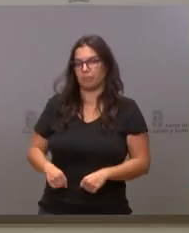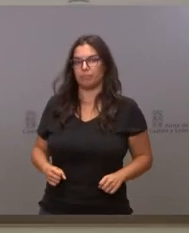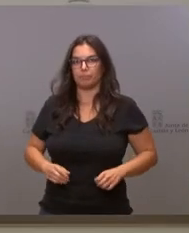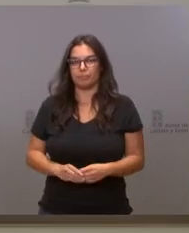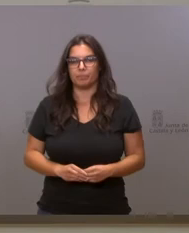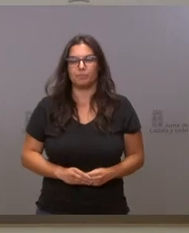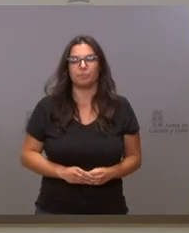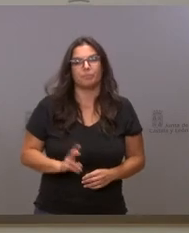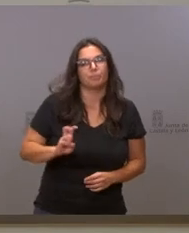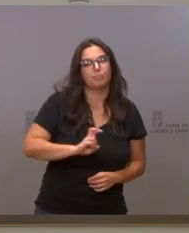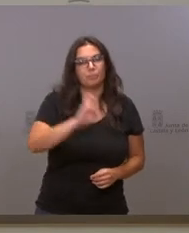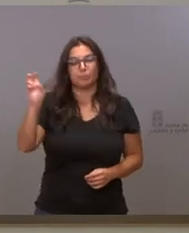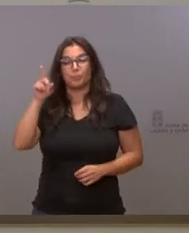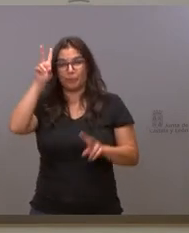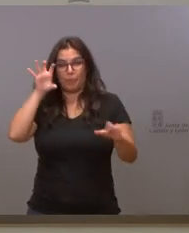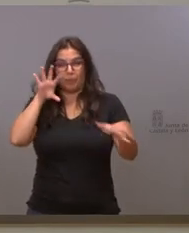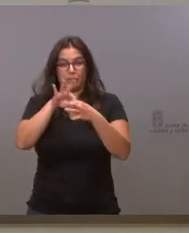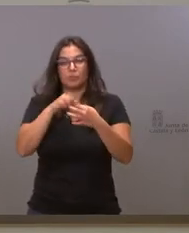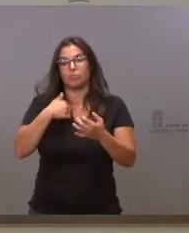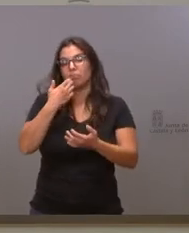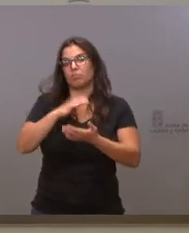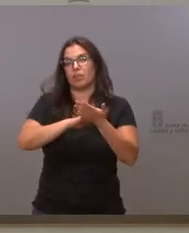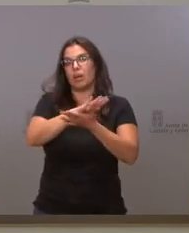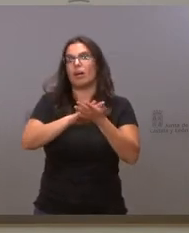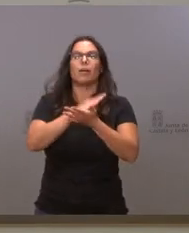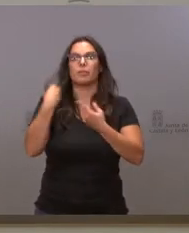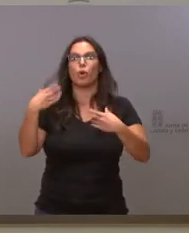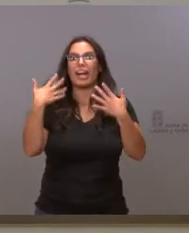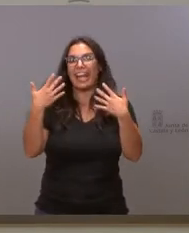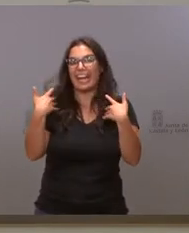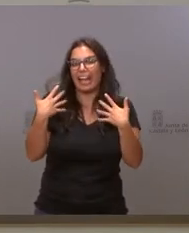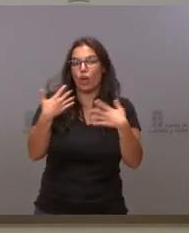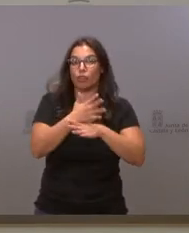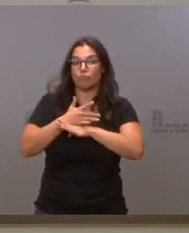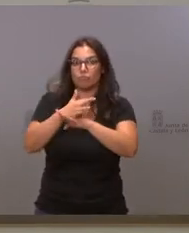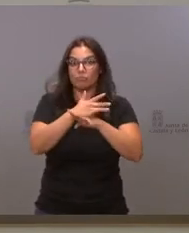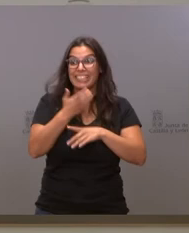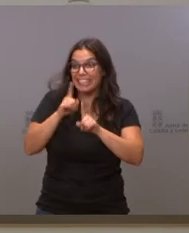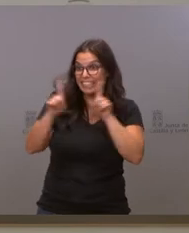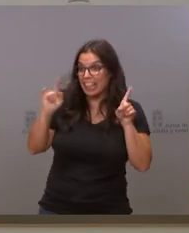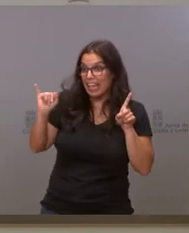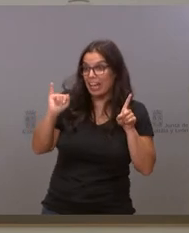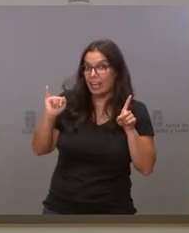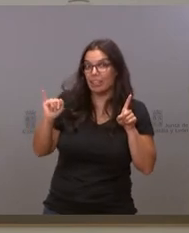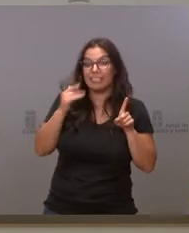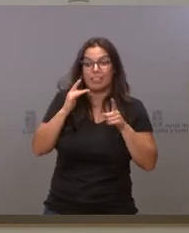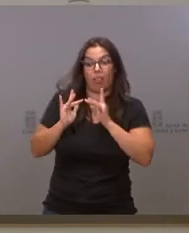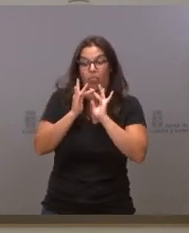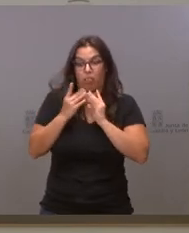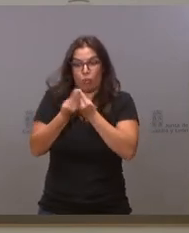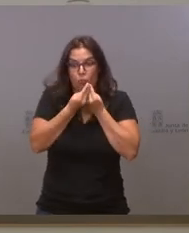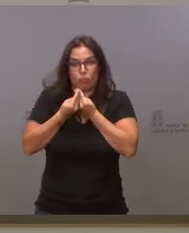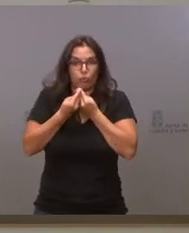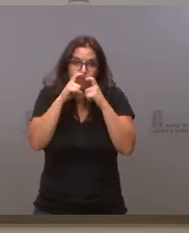Sí, bueno, con relación a esto, supongo que entonces estamos hablando de quitar la mascarilla en el recreo, que sería de Si se mantiene la distancia. Vale. Si no se mantiene, no. Y